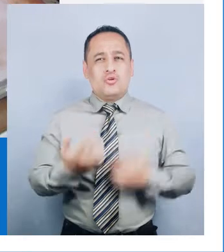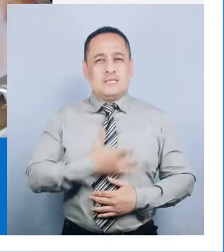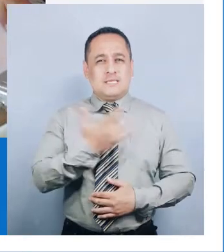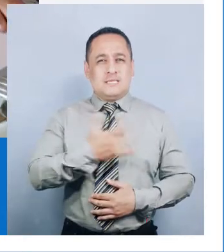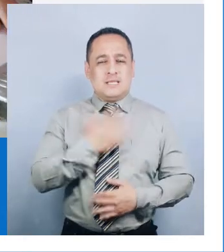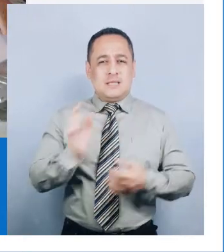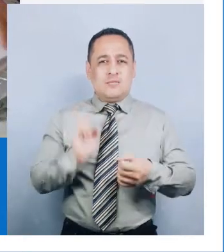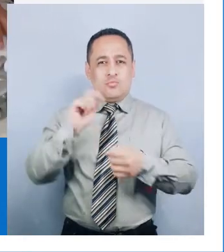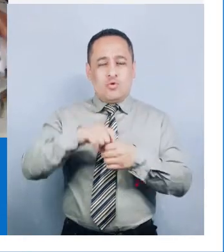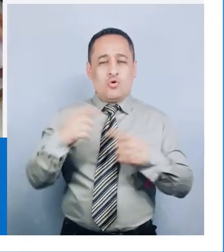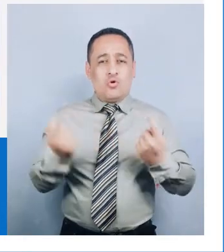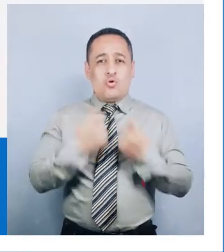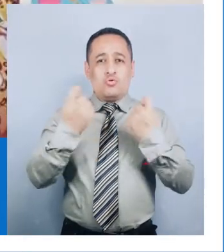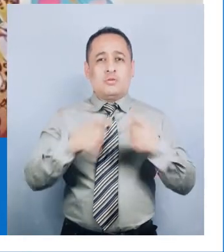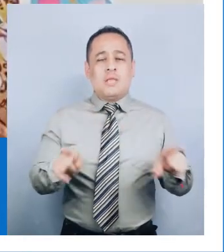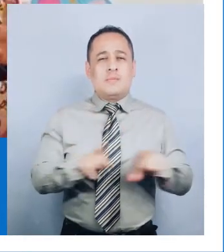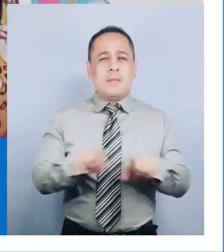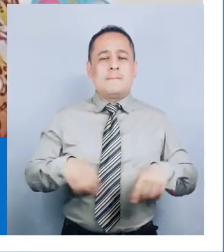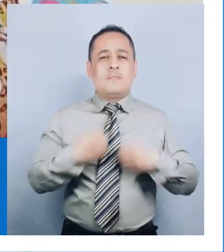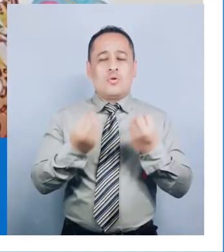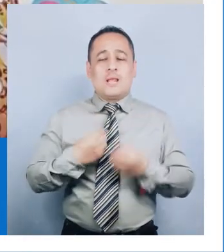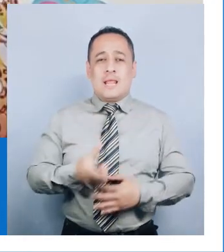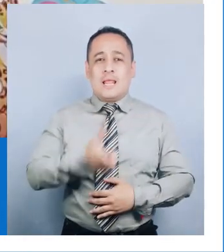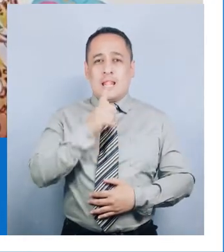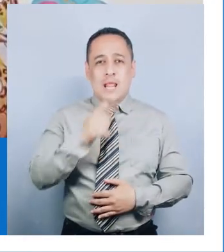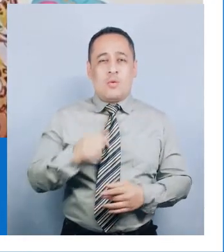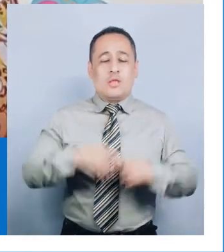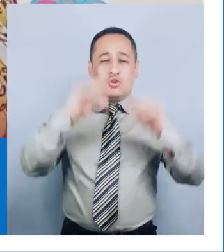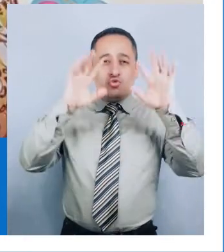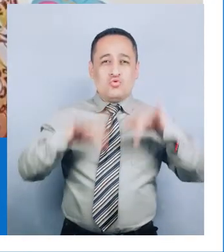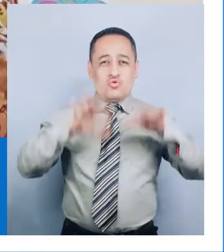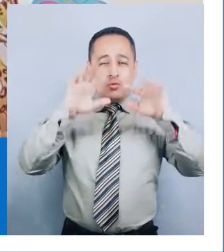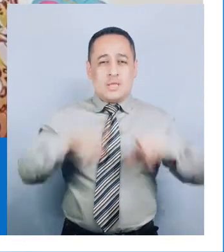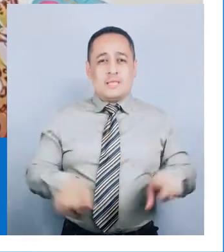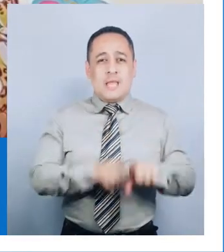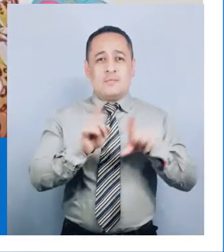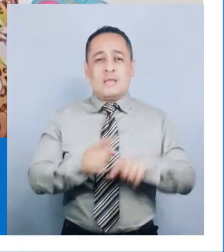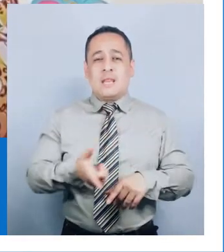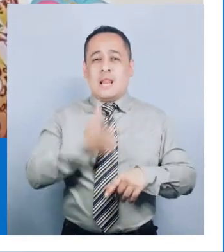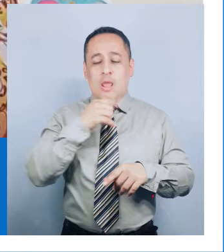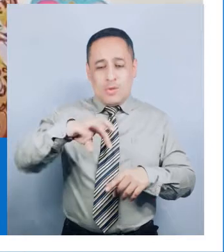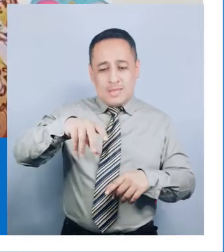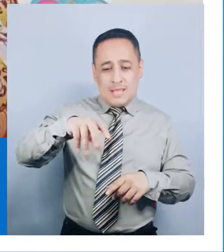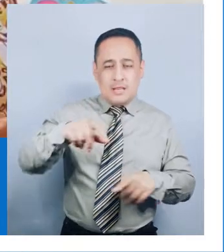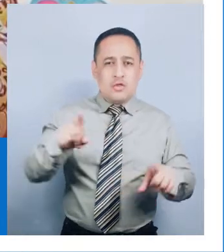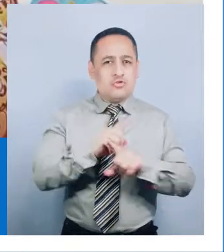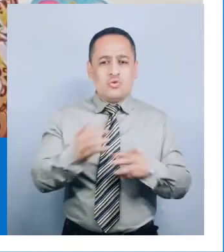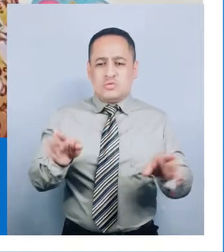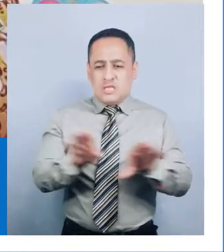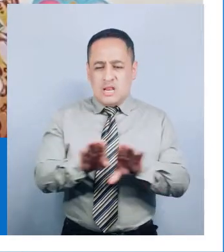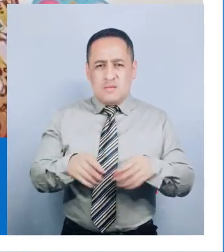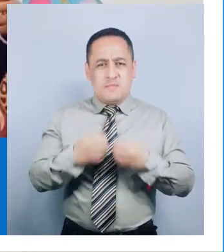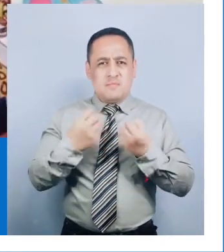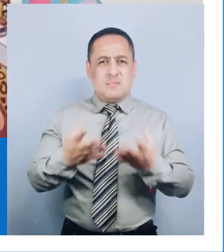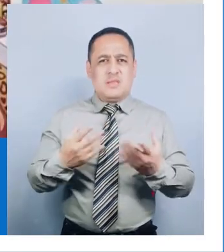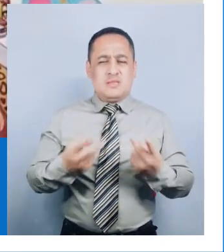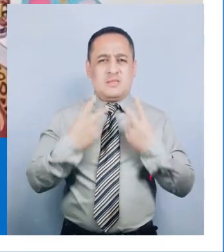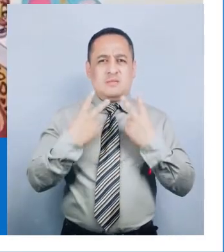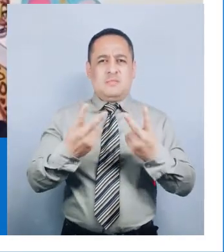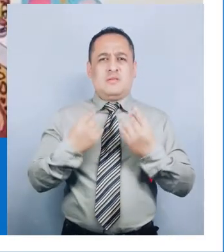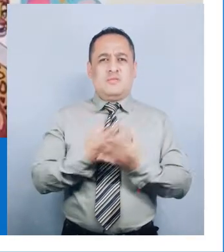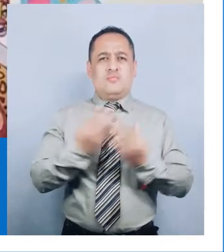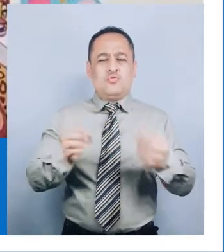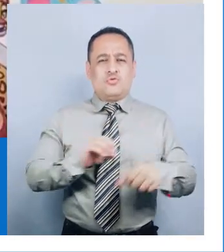a este concurso porque el agua de la lluvia y el agua del grifo no lo cerraban bien. Mi